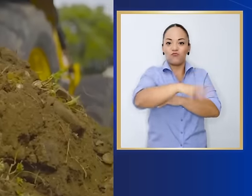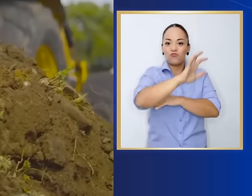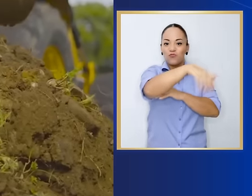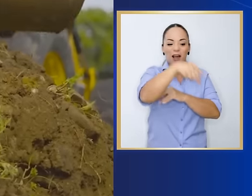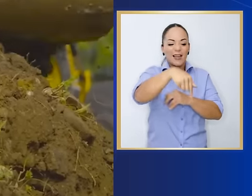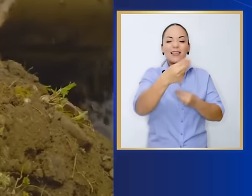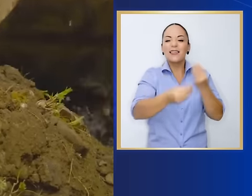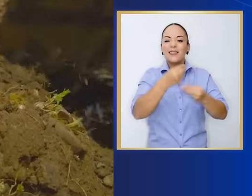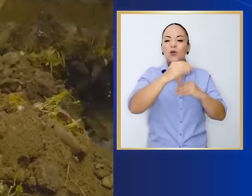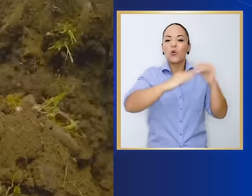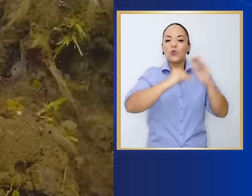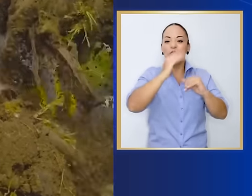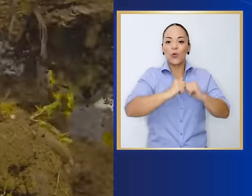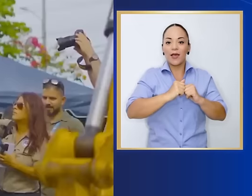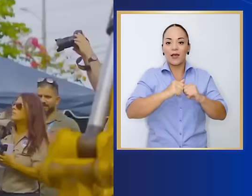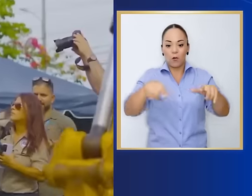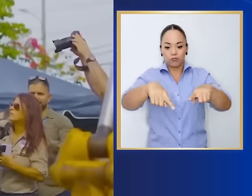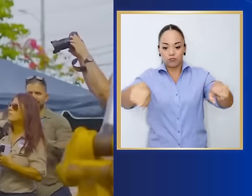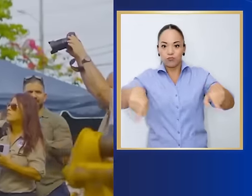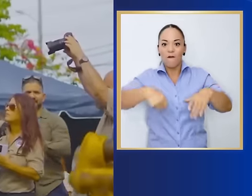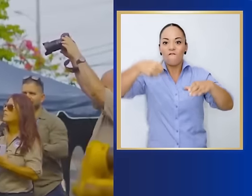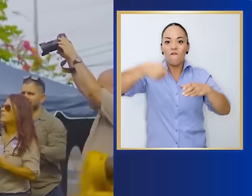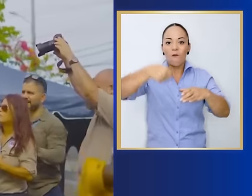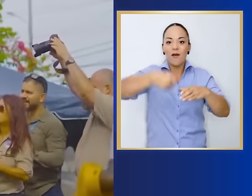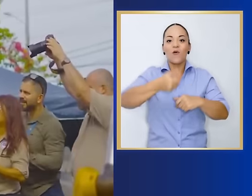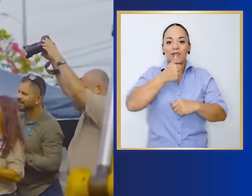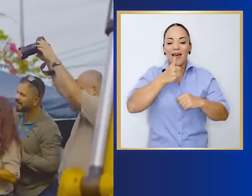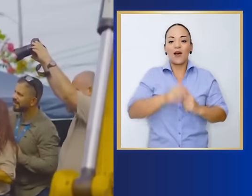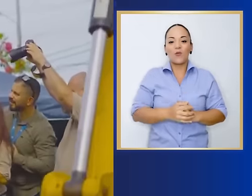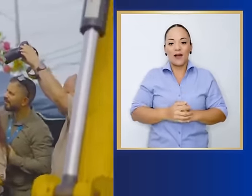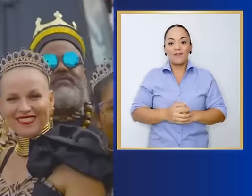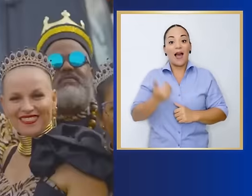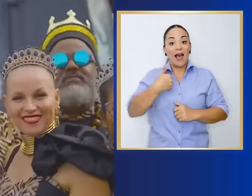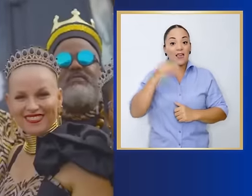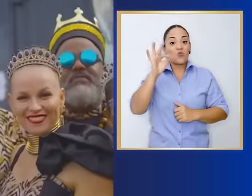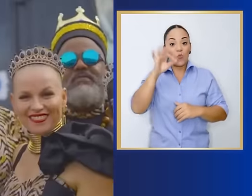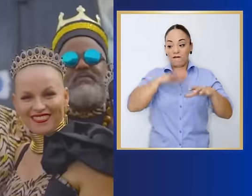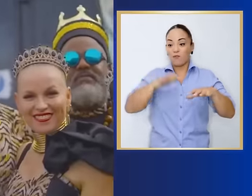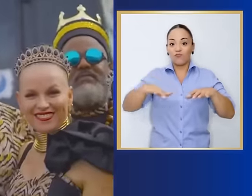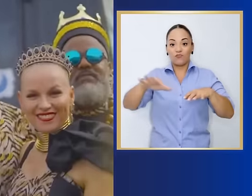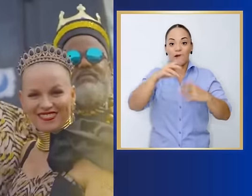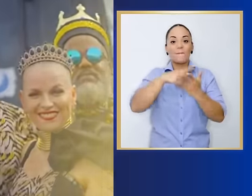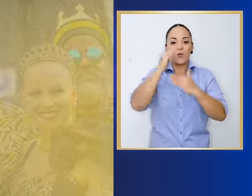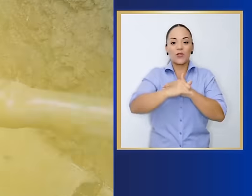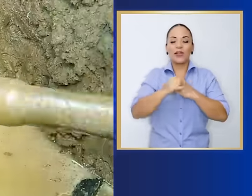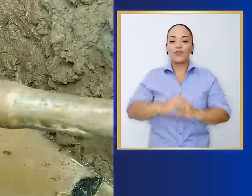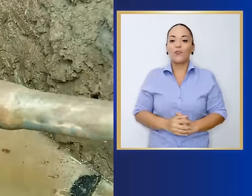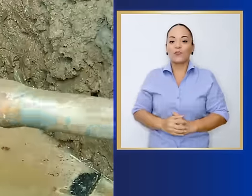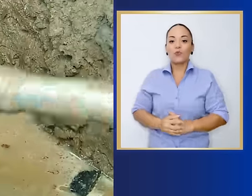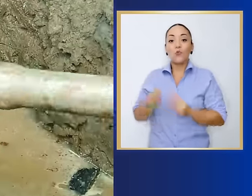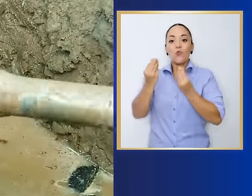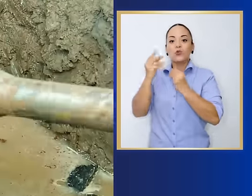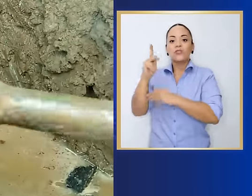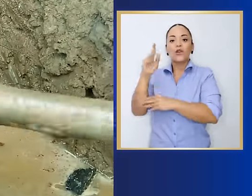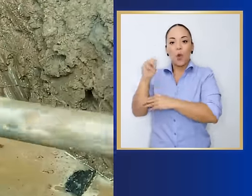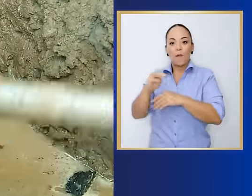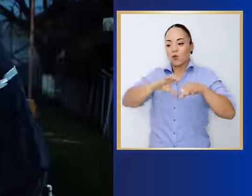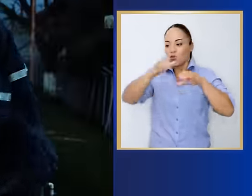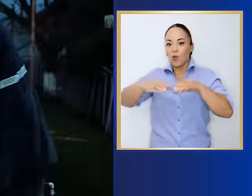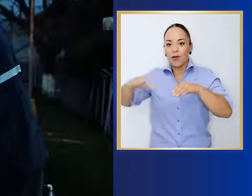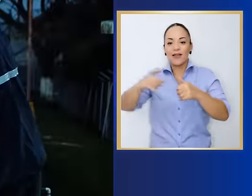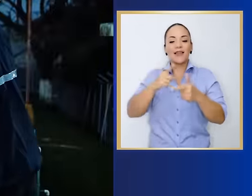Acá lo que se va a construir es una estación de bombeo de las nueve que componen este proyecto. Kilómetros de tuberías,